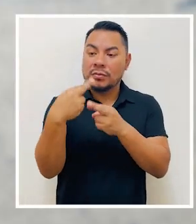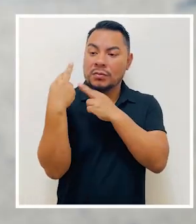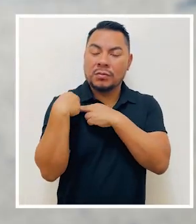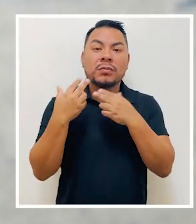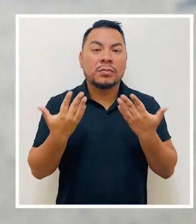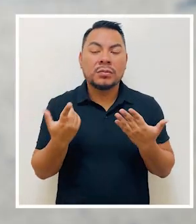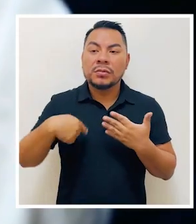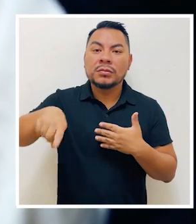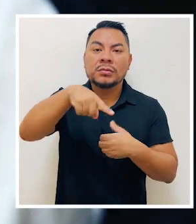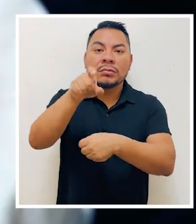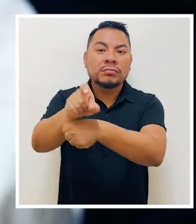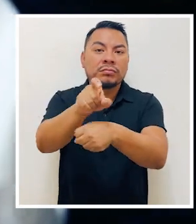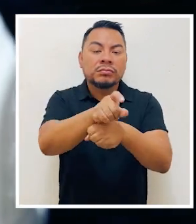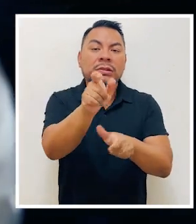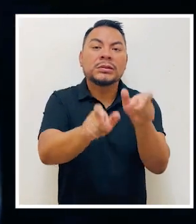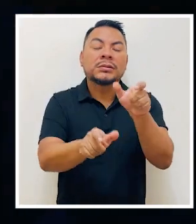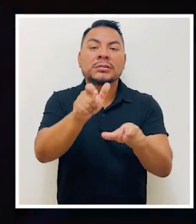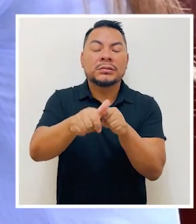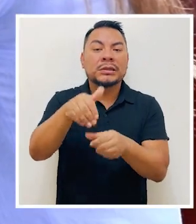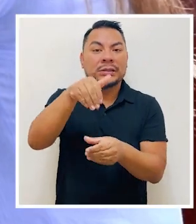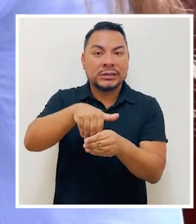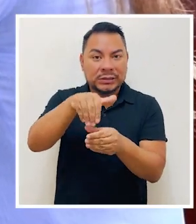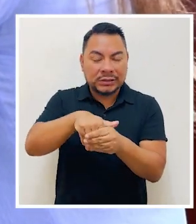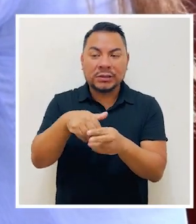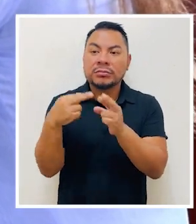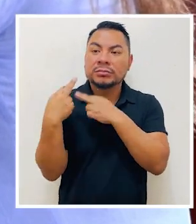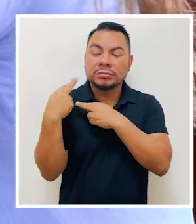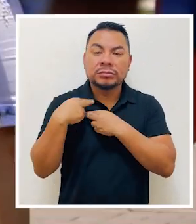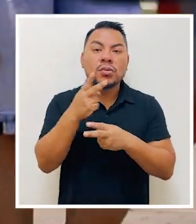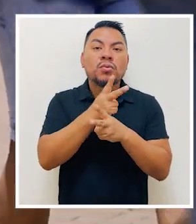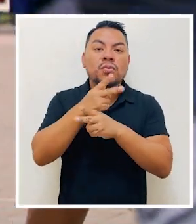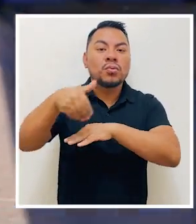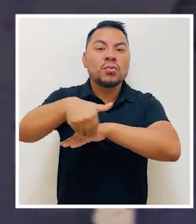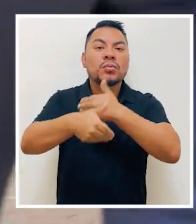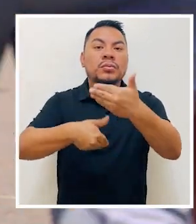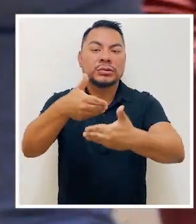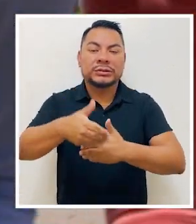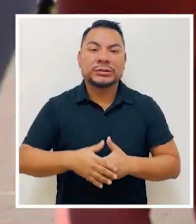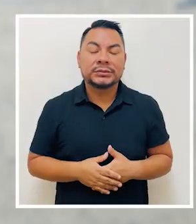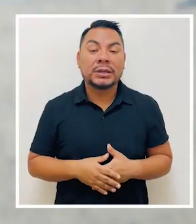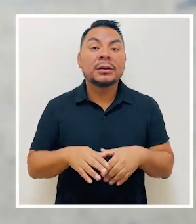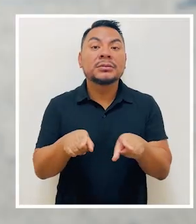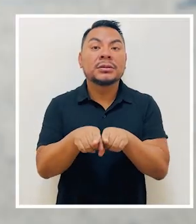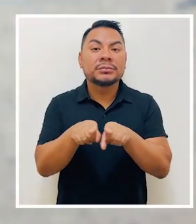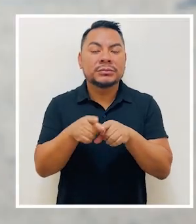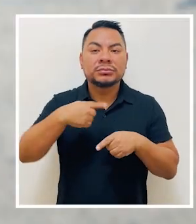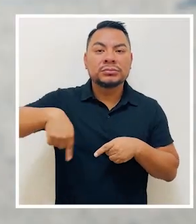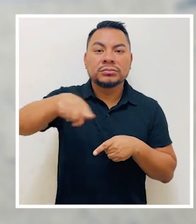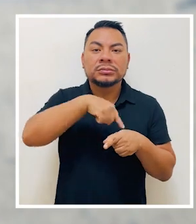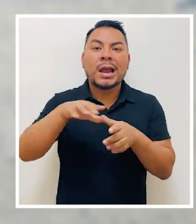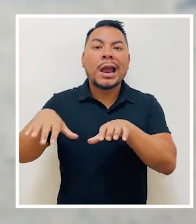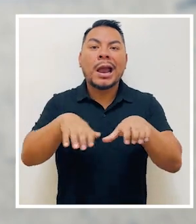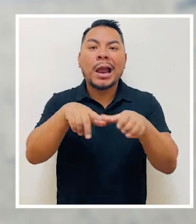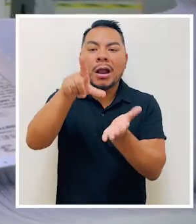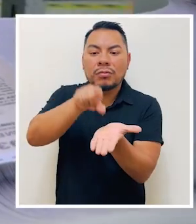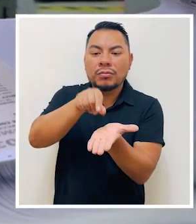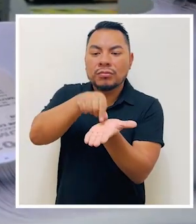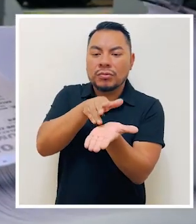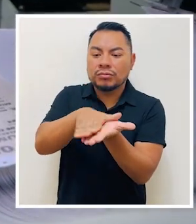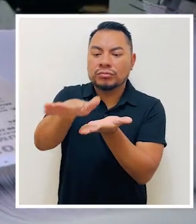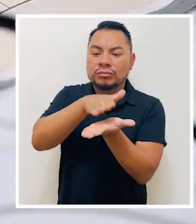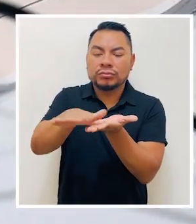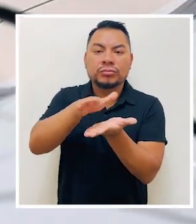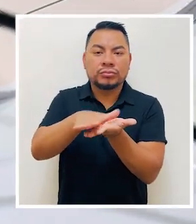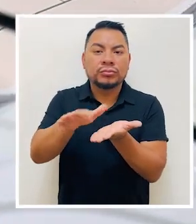de nuestras funciones, capacitamos a los actores electorales y coordinamos la seguridad del proceso. También elaboramos el material